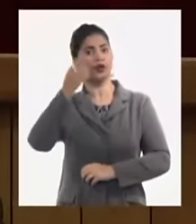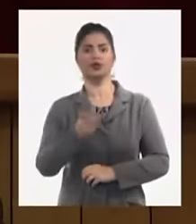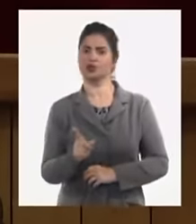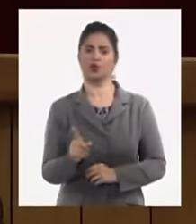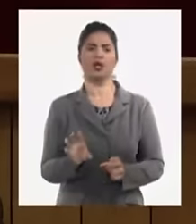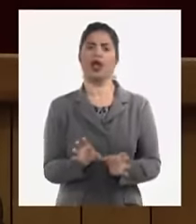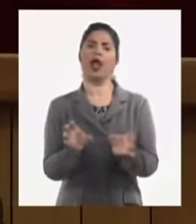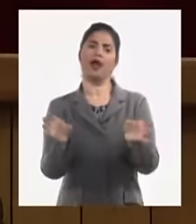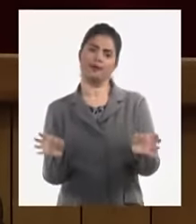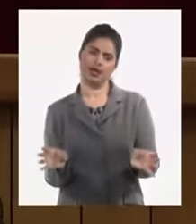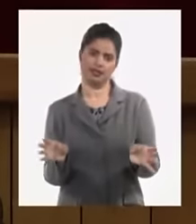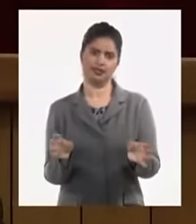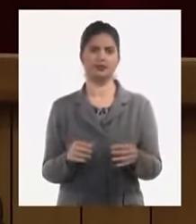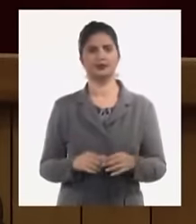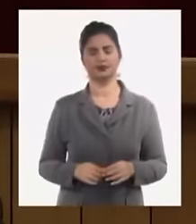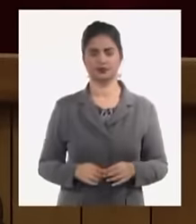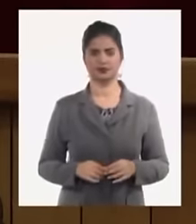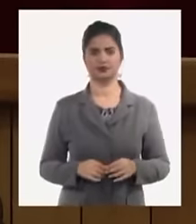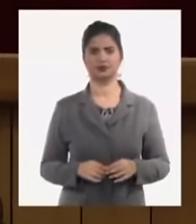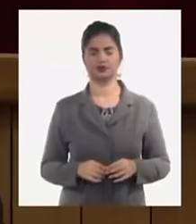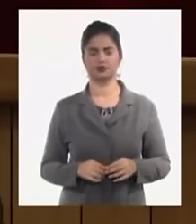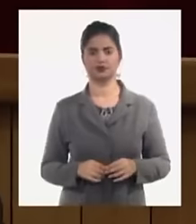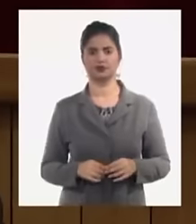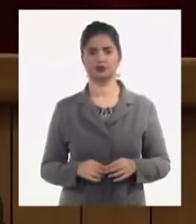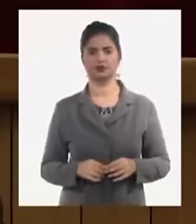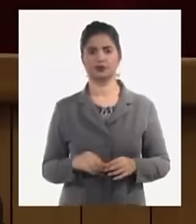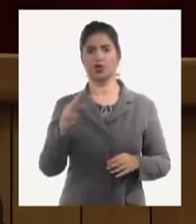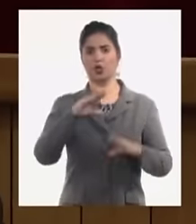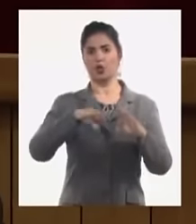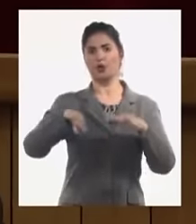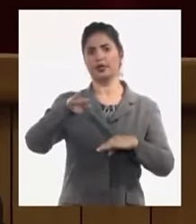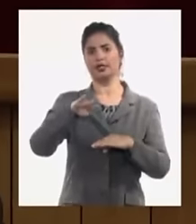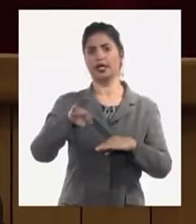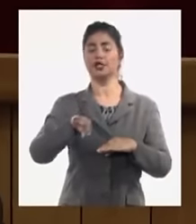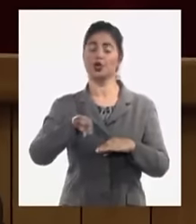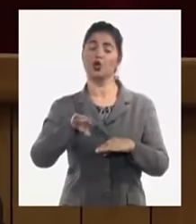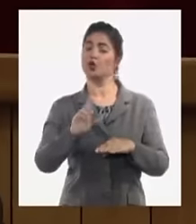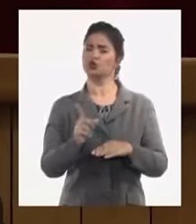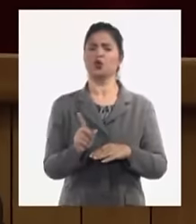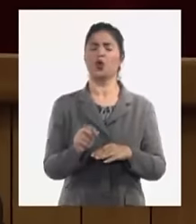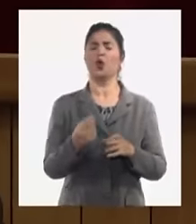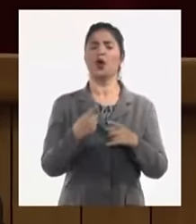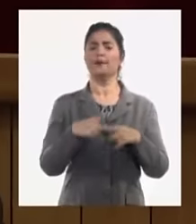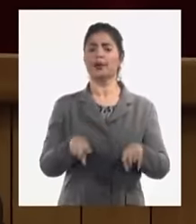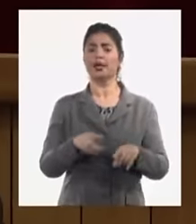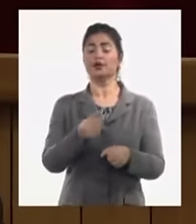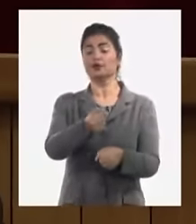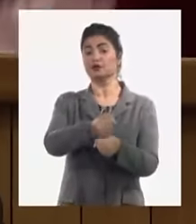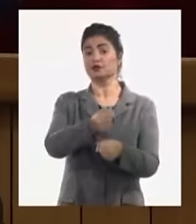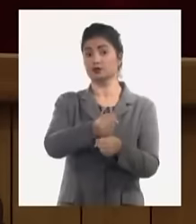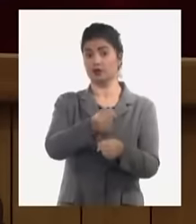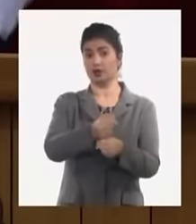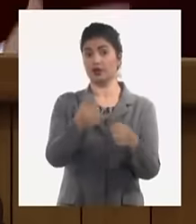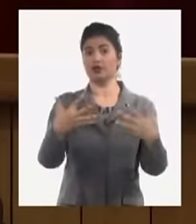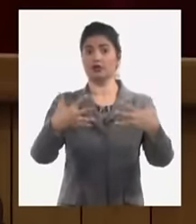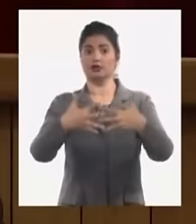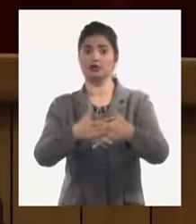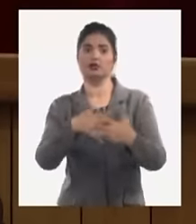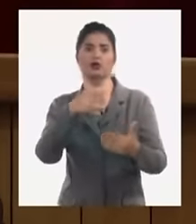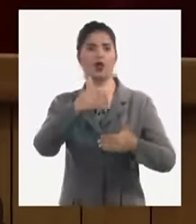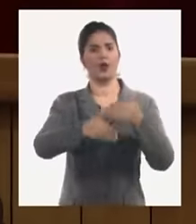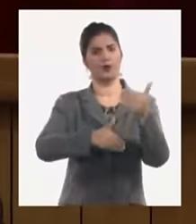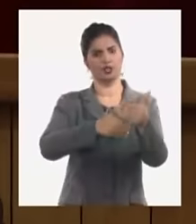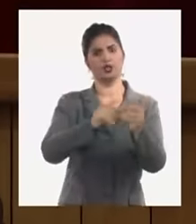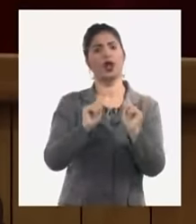está subordinado directamente al gobierno no es un ministerio pero si va a conducir todo este proceso ahí tiene claras sus